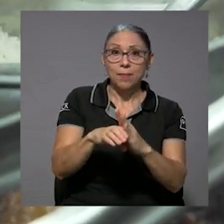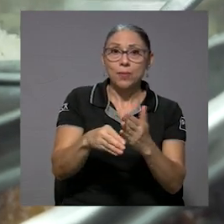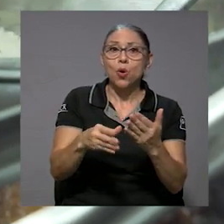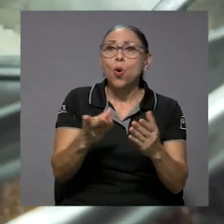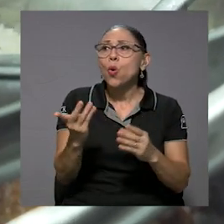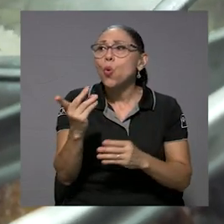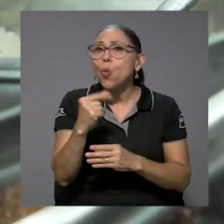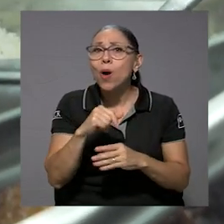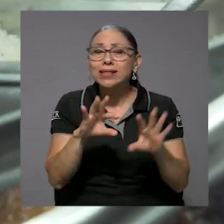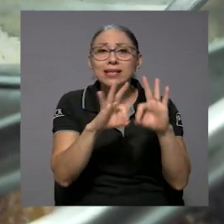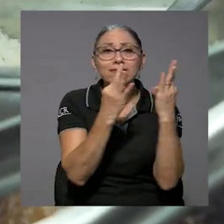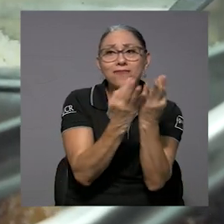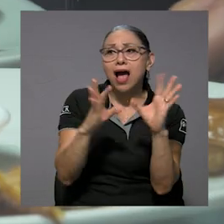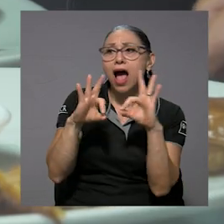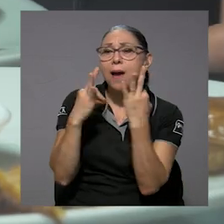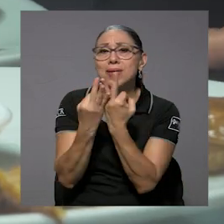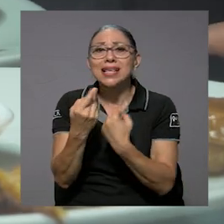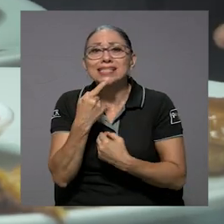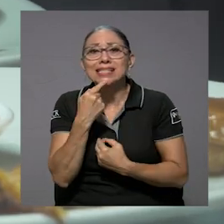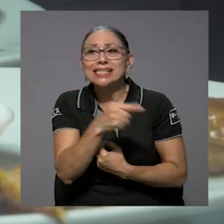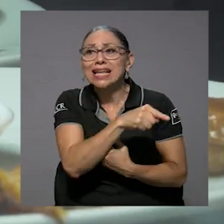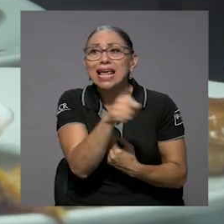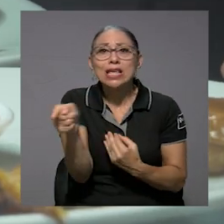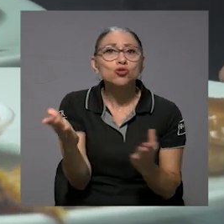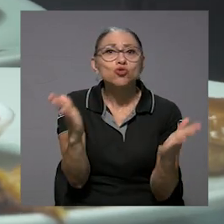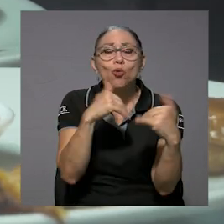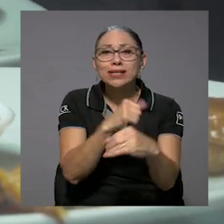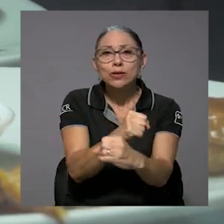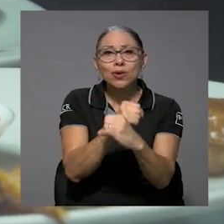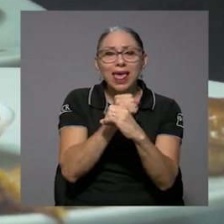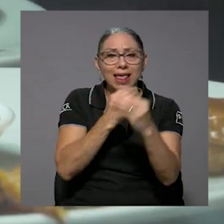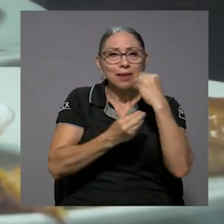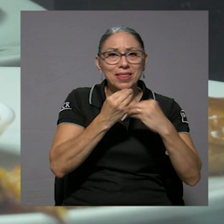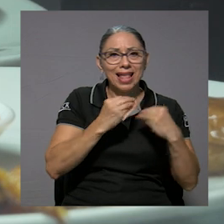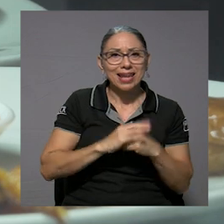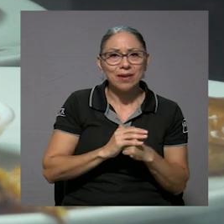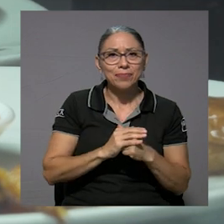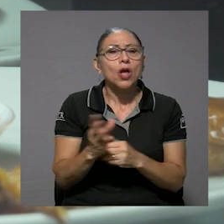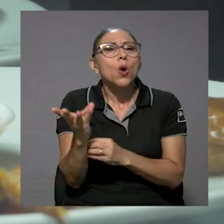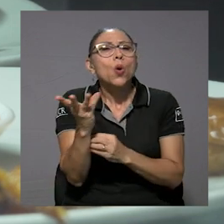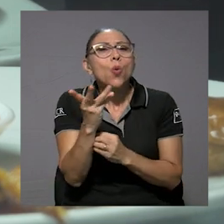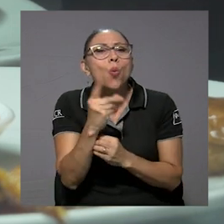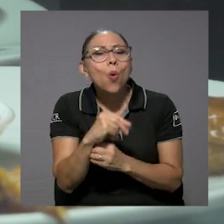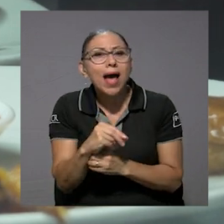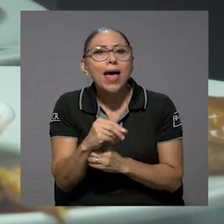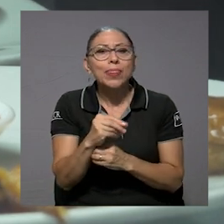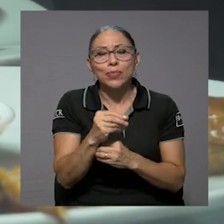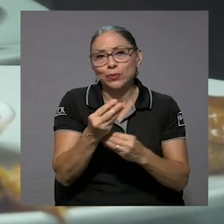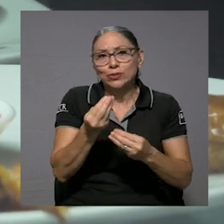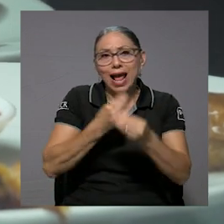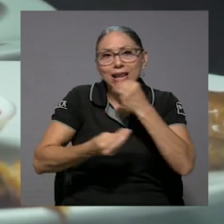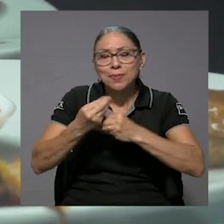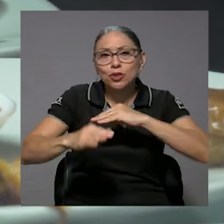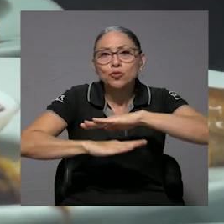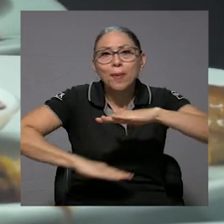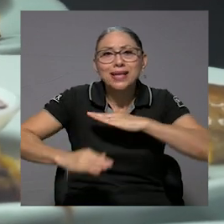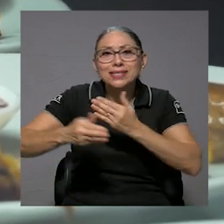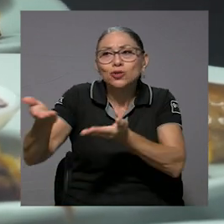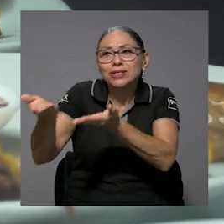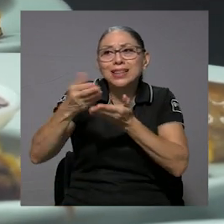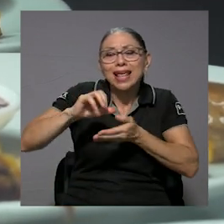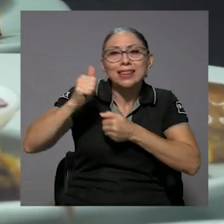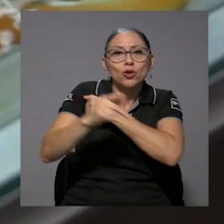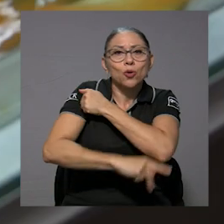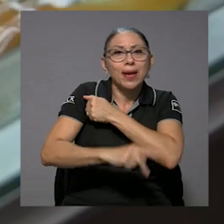la existencia de hogares que reportan inseguridad alimentaria, la cantidad de alimentos básicos que se importan, la